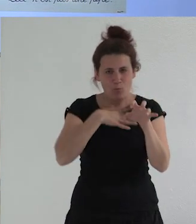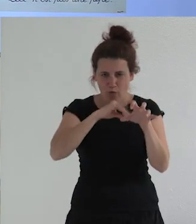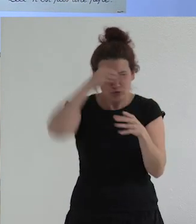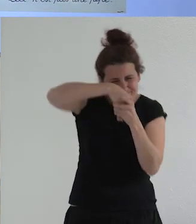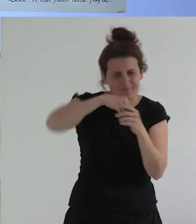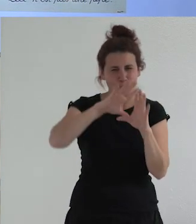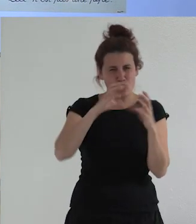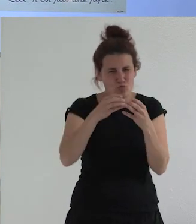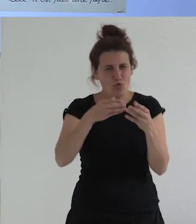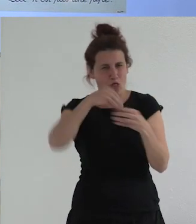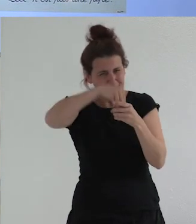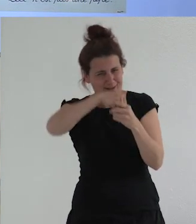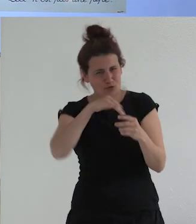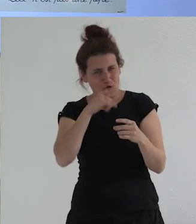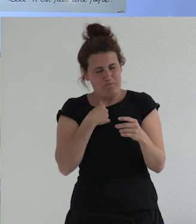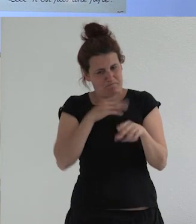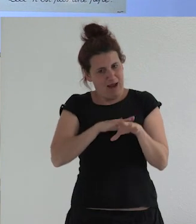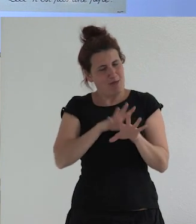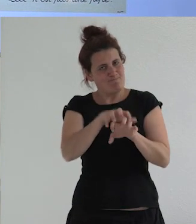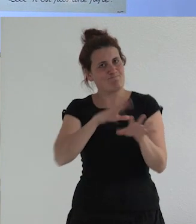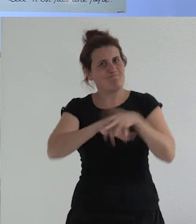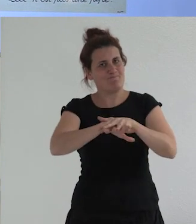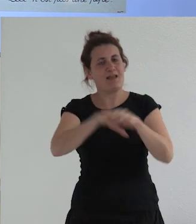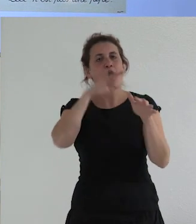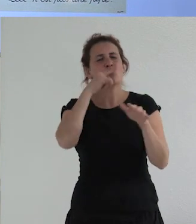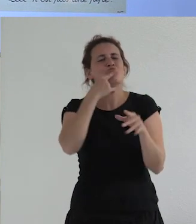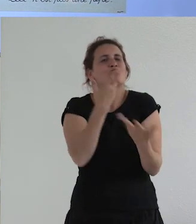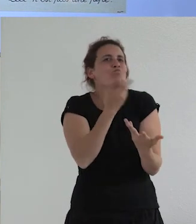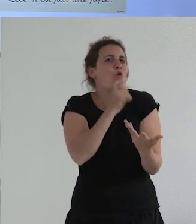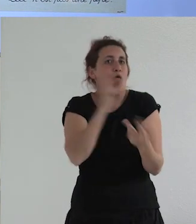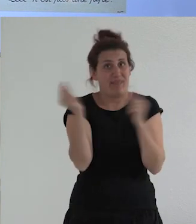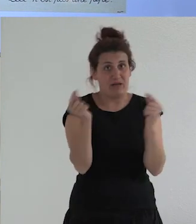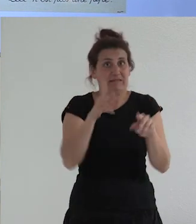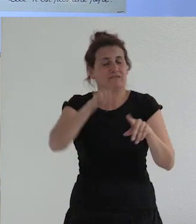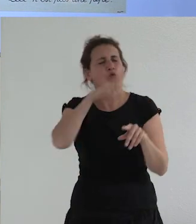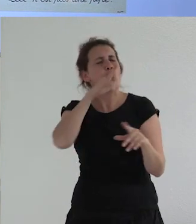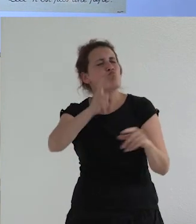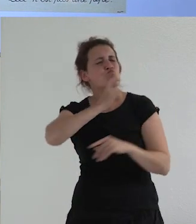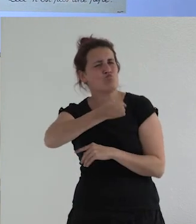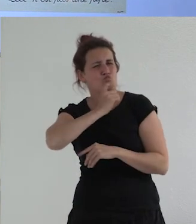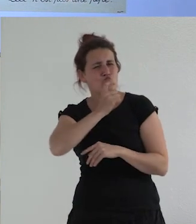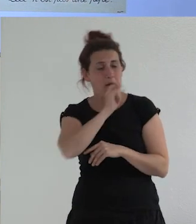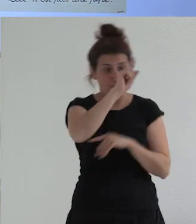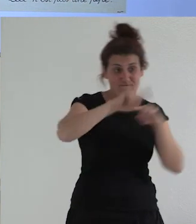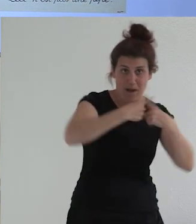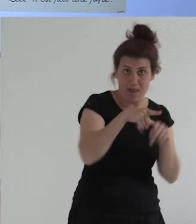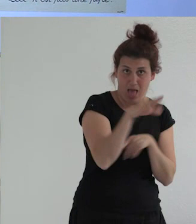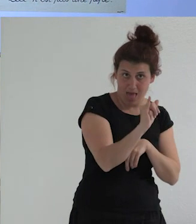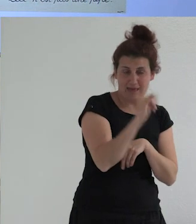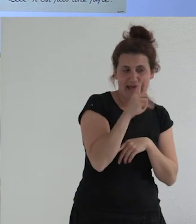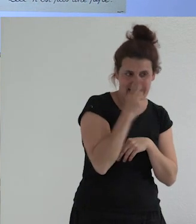debate ha hecho que es como muy muy difícil poder pensar que hay familias que con niños